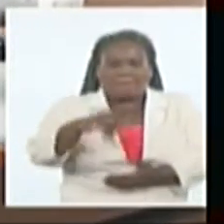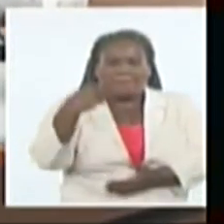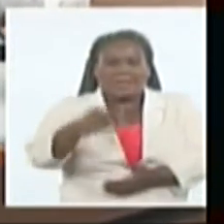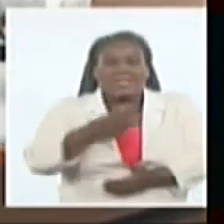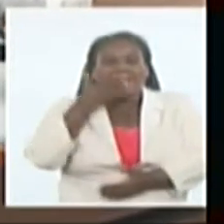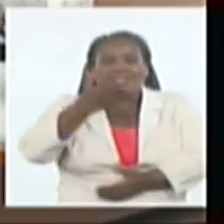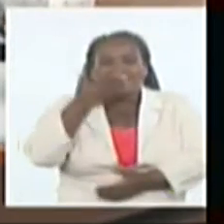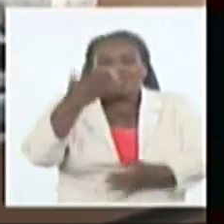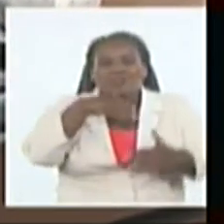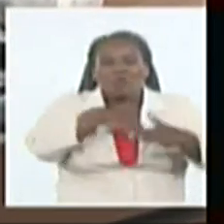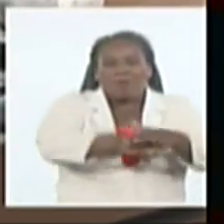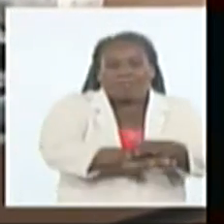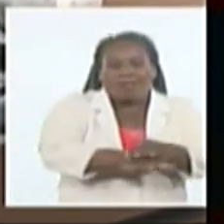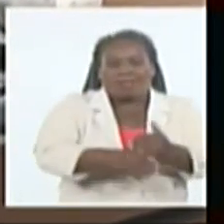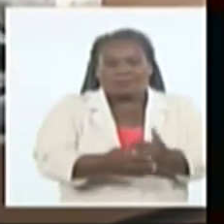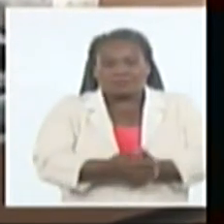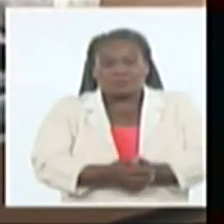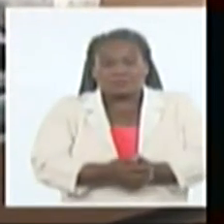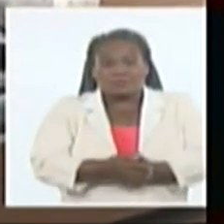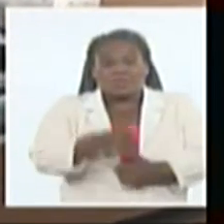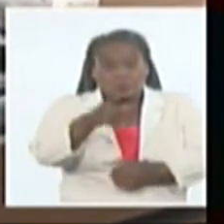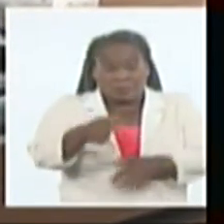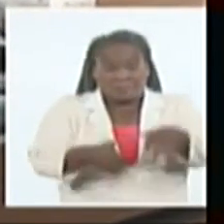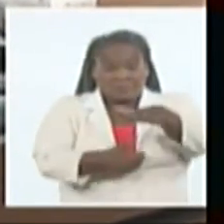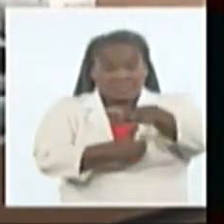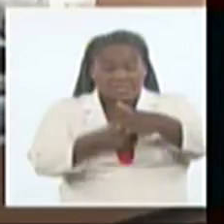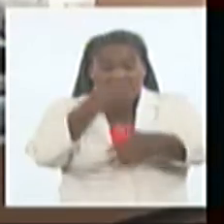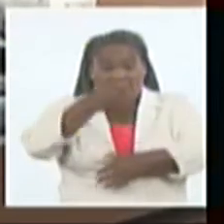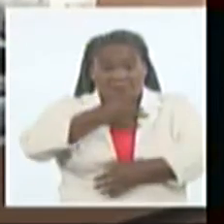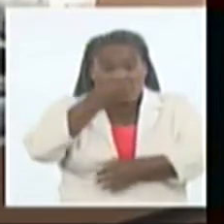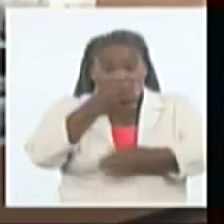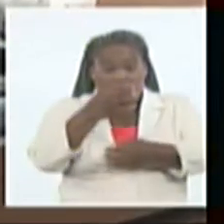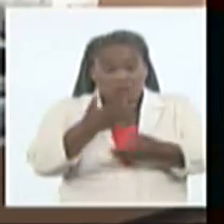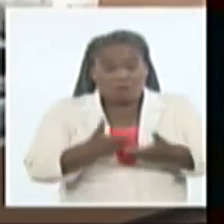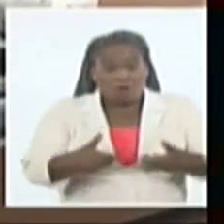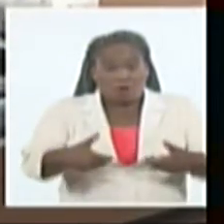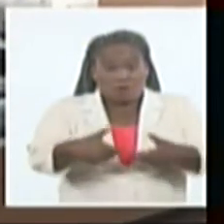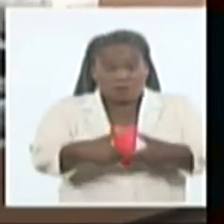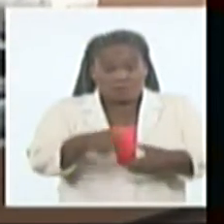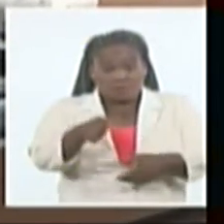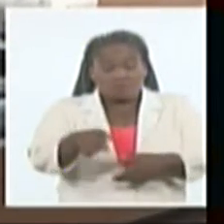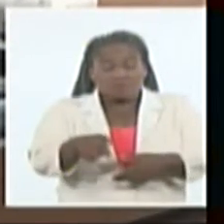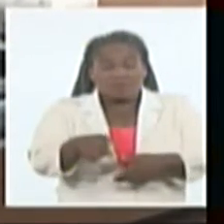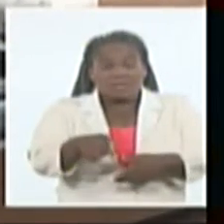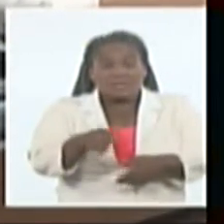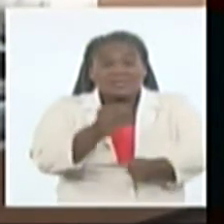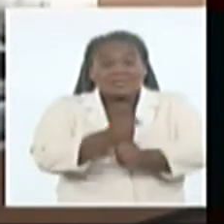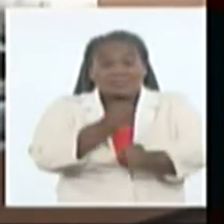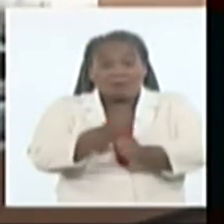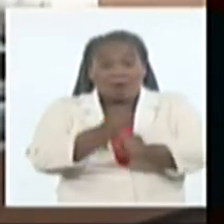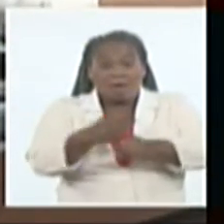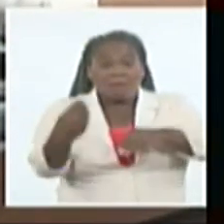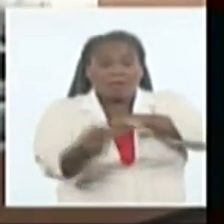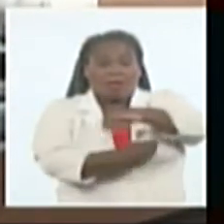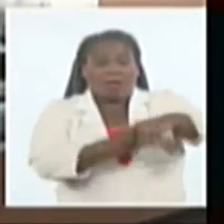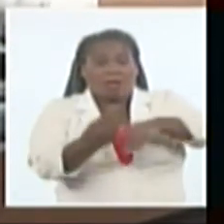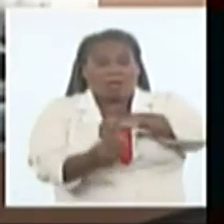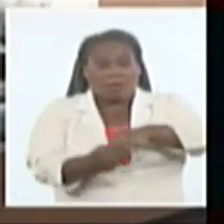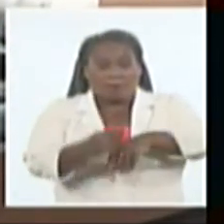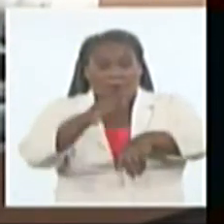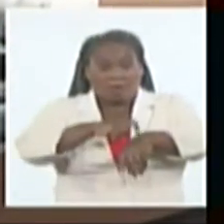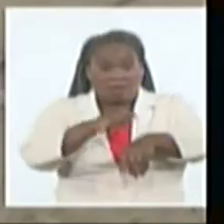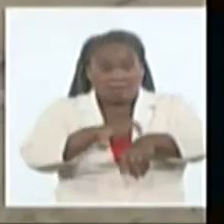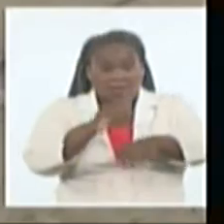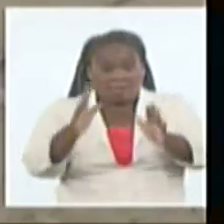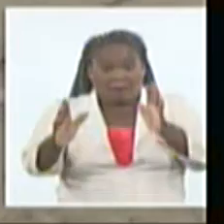ha planteado en el Congreso, en la idea de hacer y trabajar para que se produzcan transformaciones en un periodo de tiempo mucho más